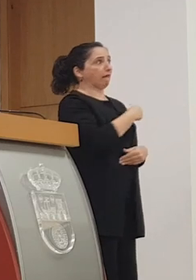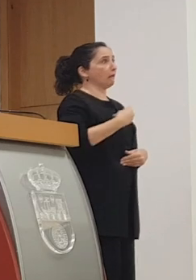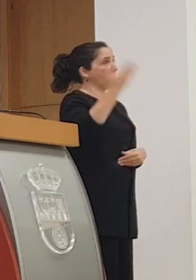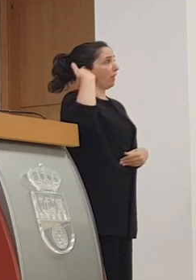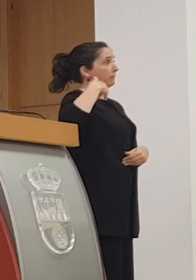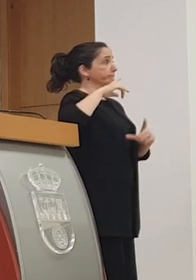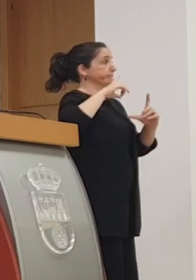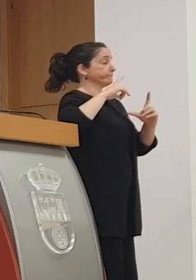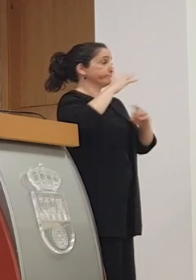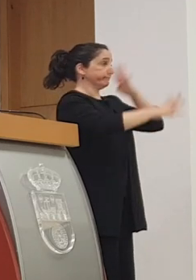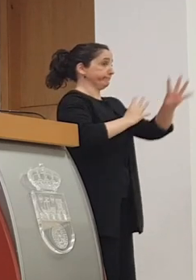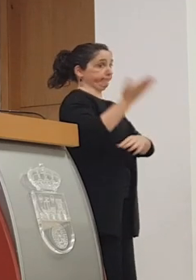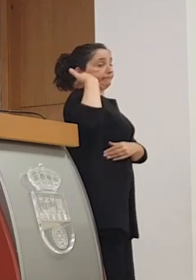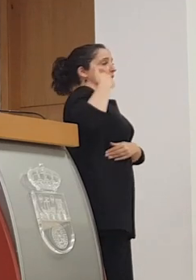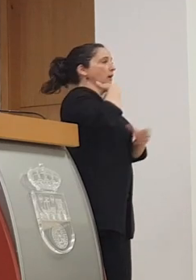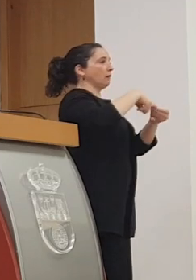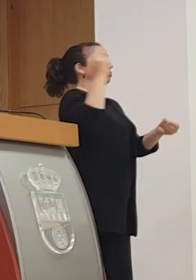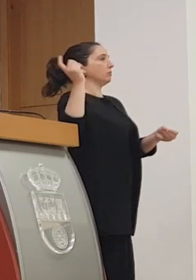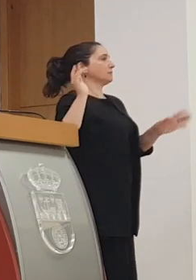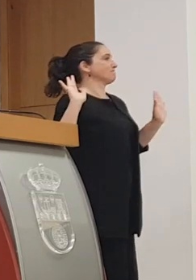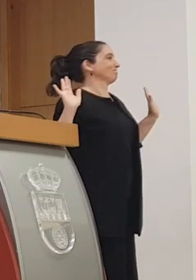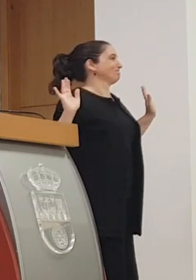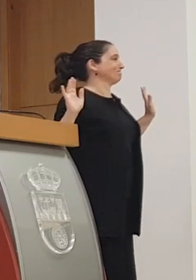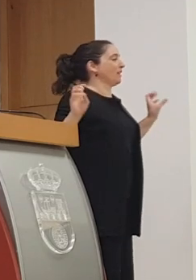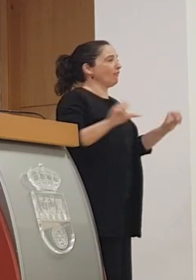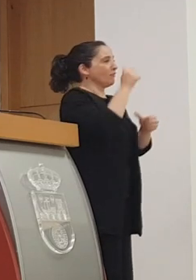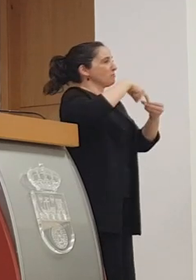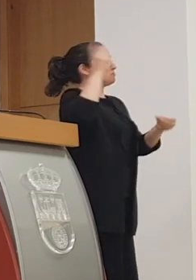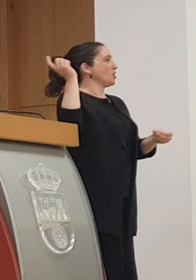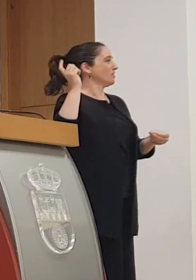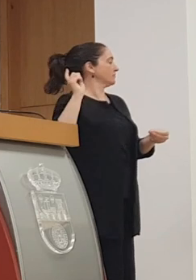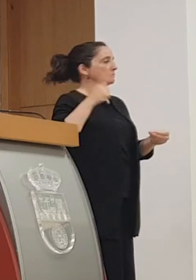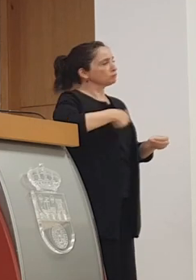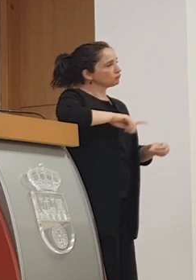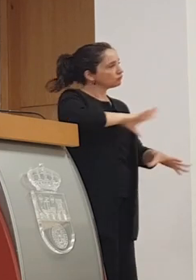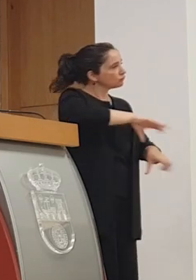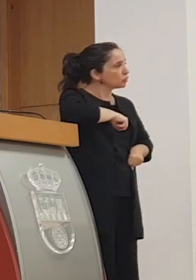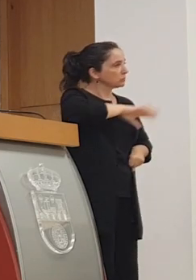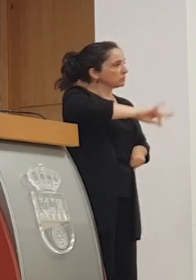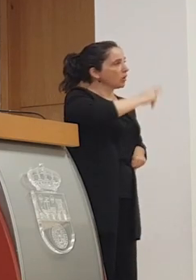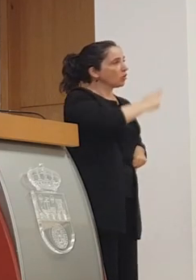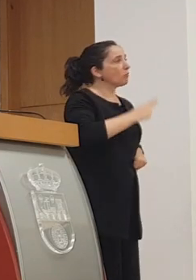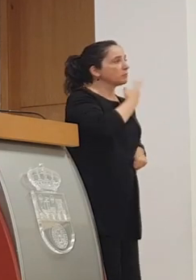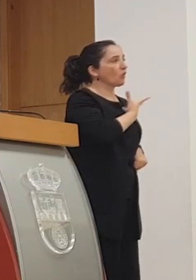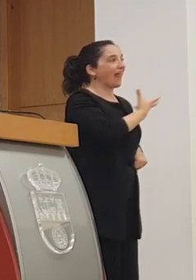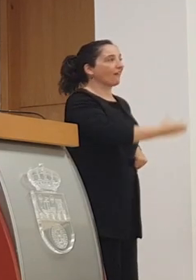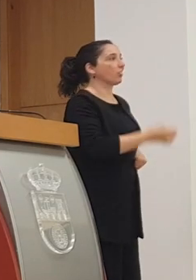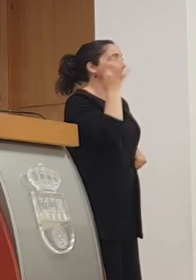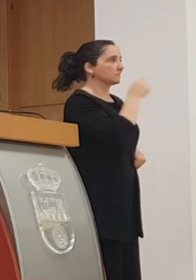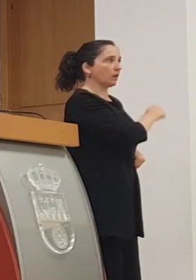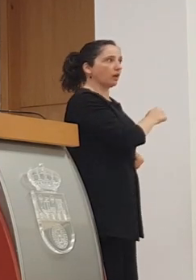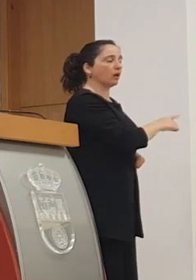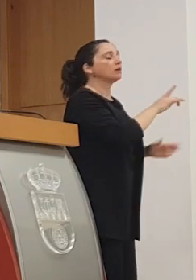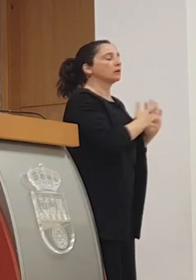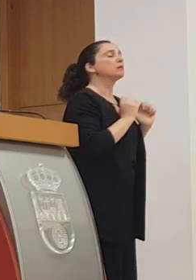anterior Ejecutivo decidió desvincularse de una manera unilateral. Mi compromiso con la alcaldesa